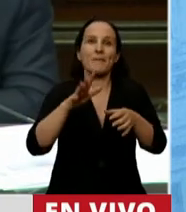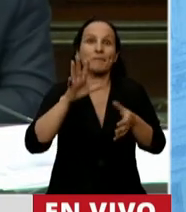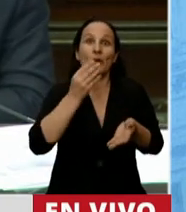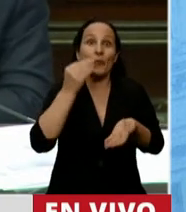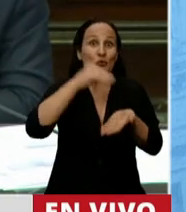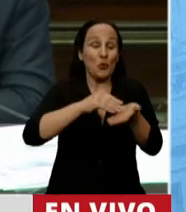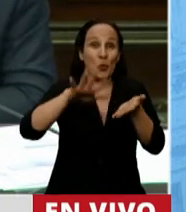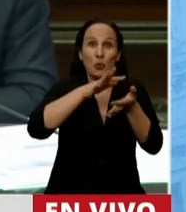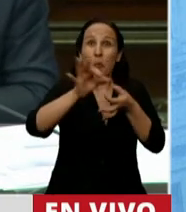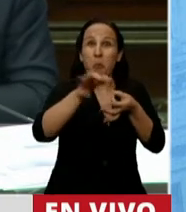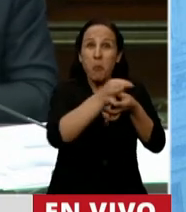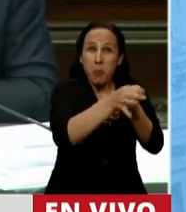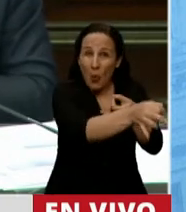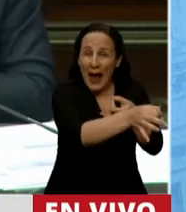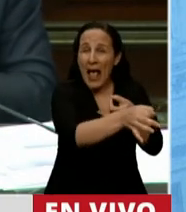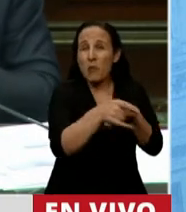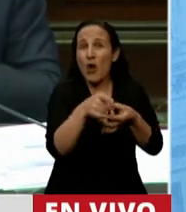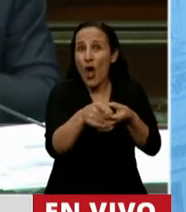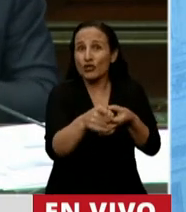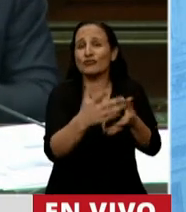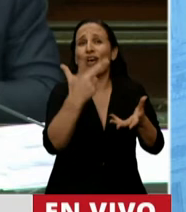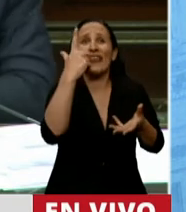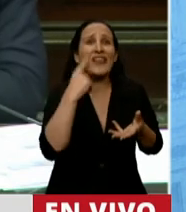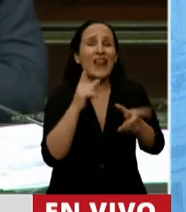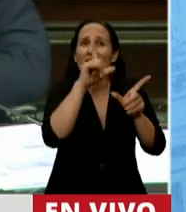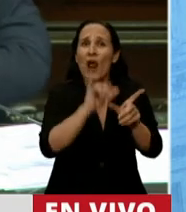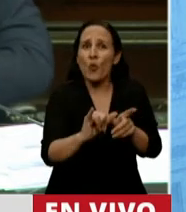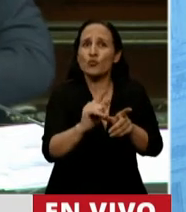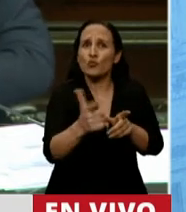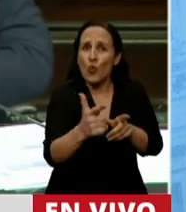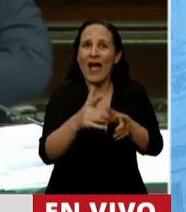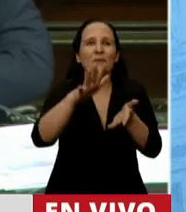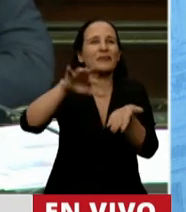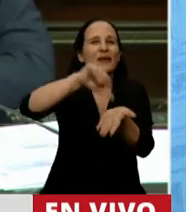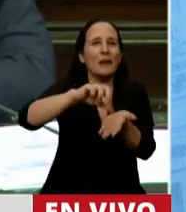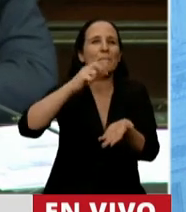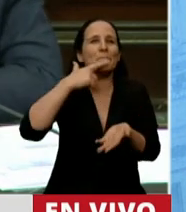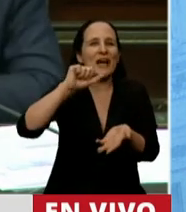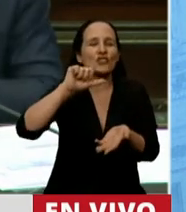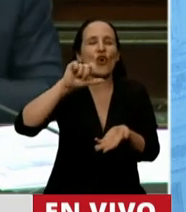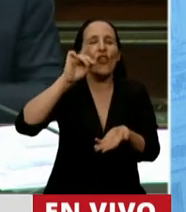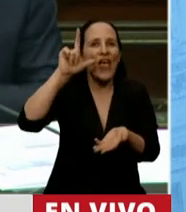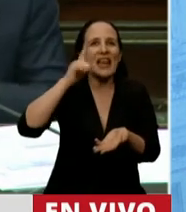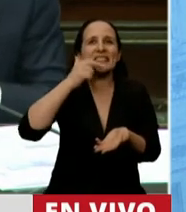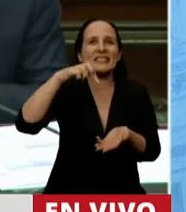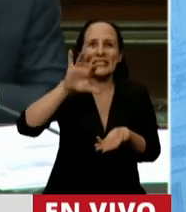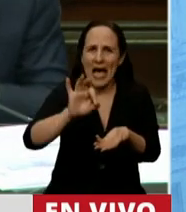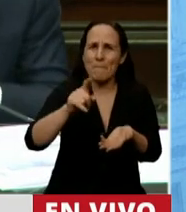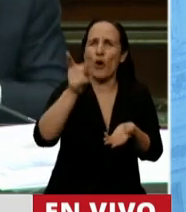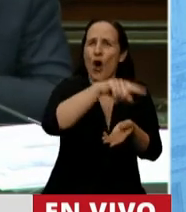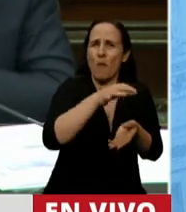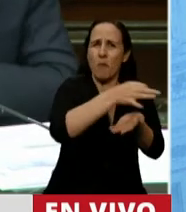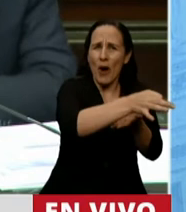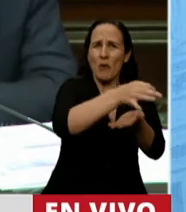chubutense que han pasado tres días sin luz. El caso de Paso del Sapo, el caso de Colán Conué. Poblaciones